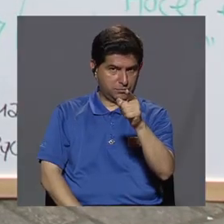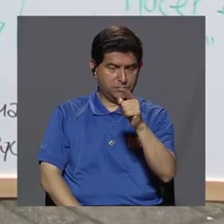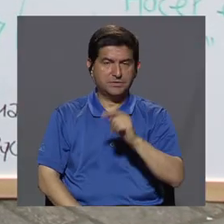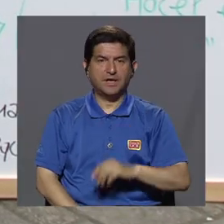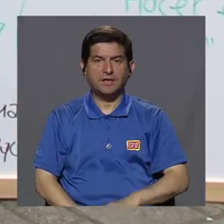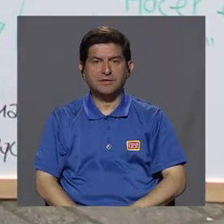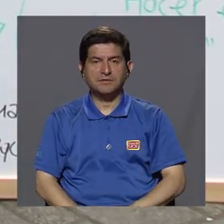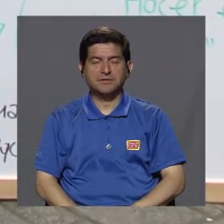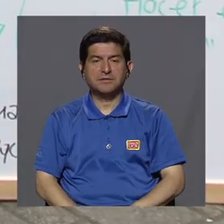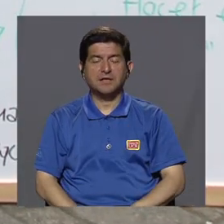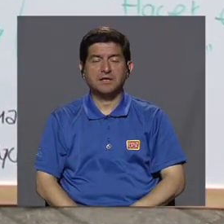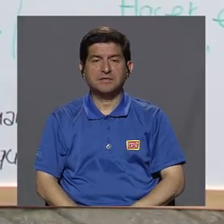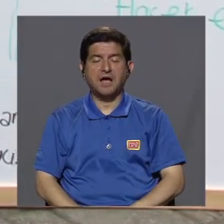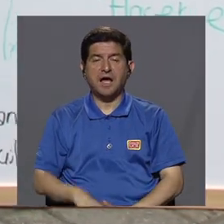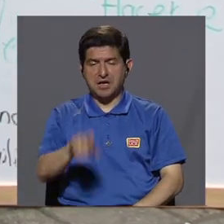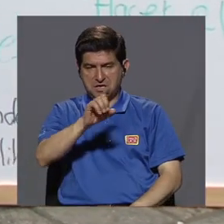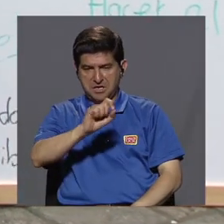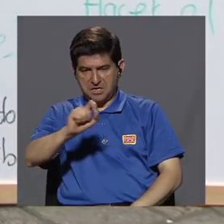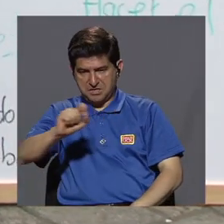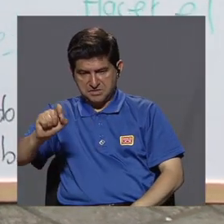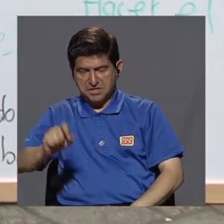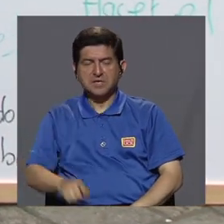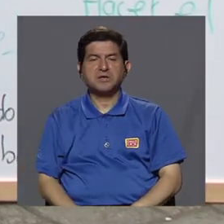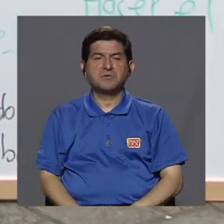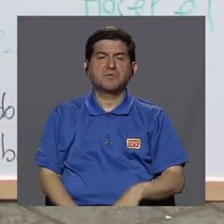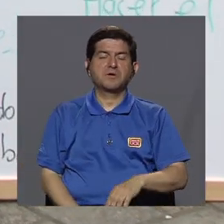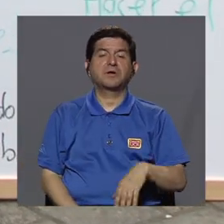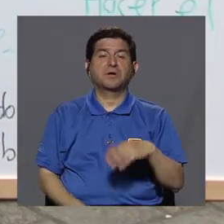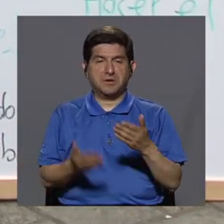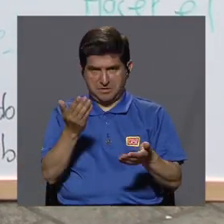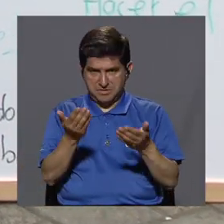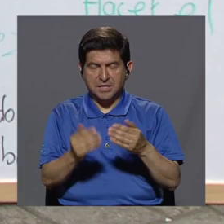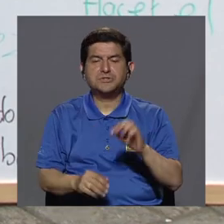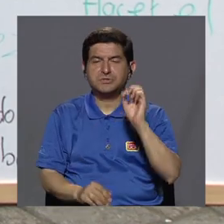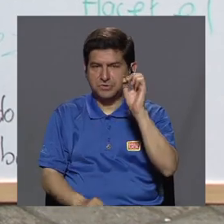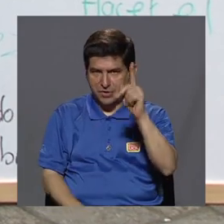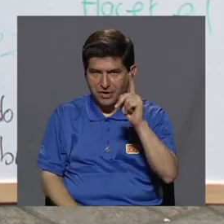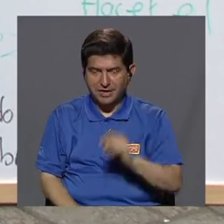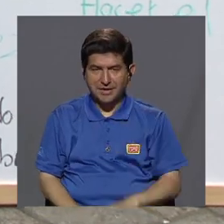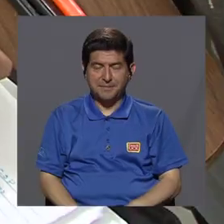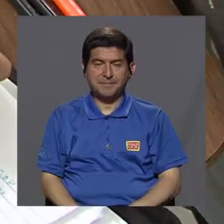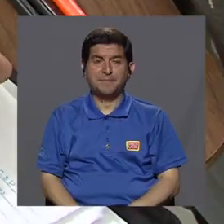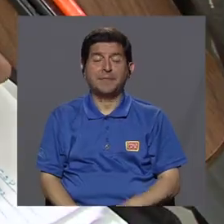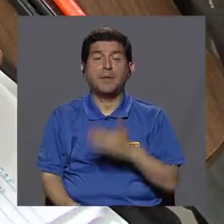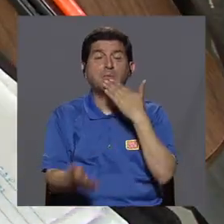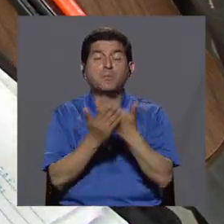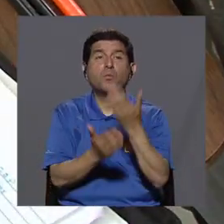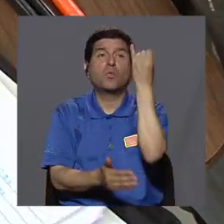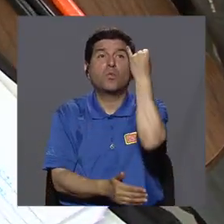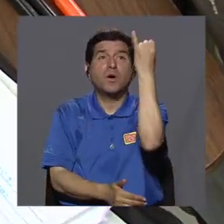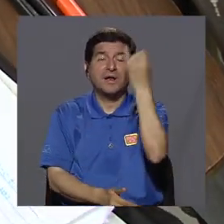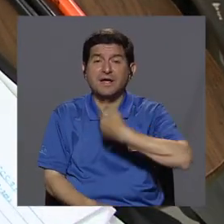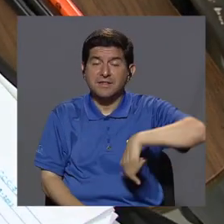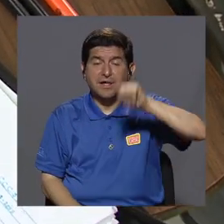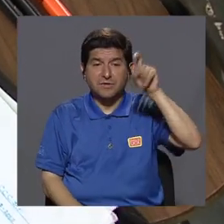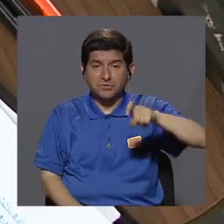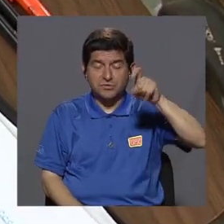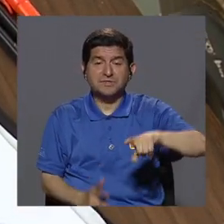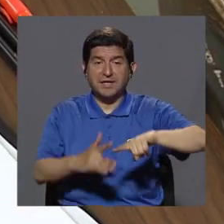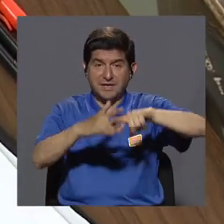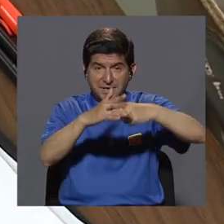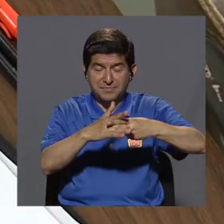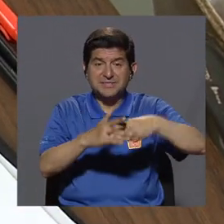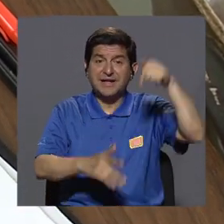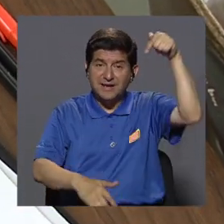diesta o escribe con la mano derecha? Por ejemplo, un tip muy bueno que nosotros tenemos que